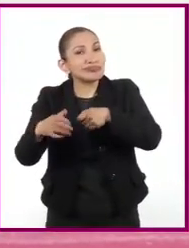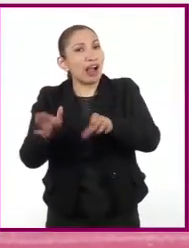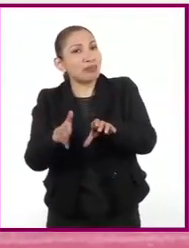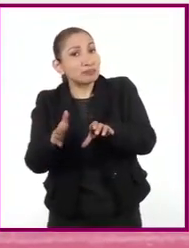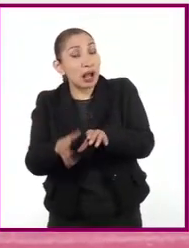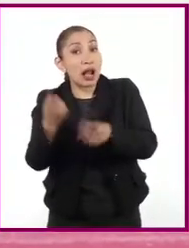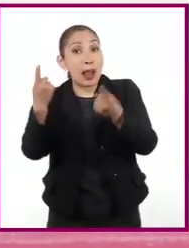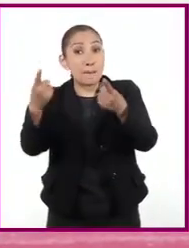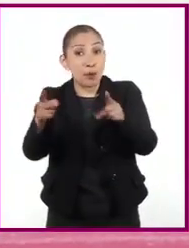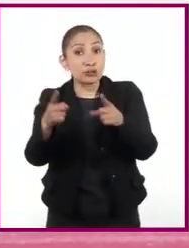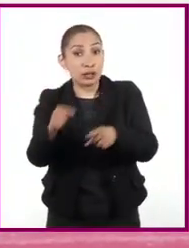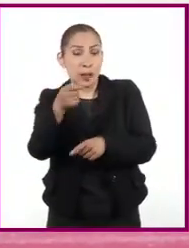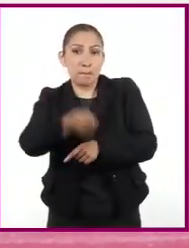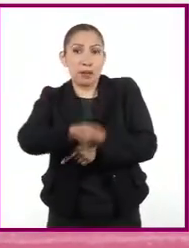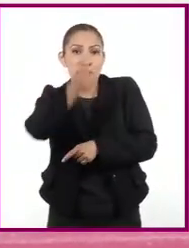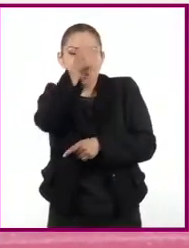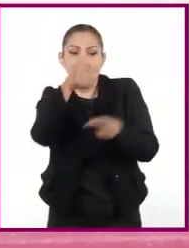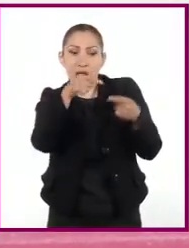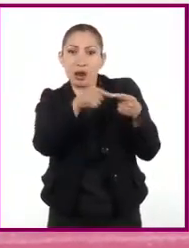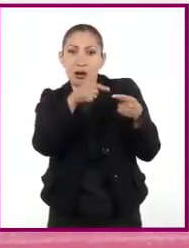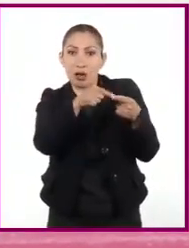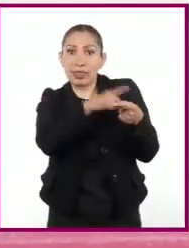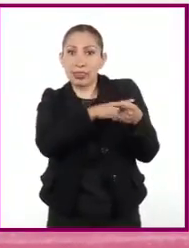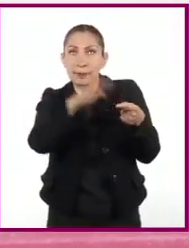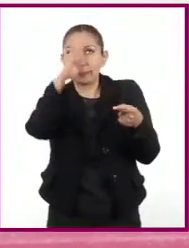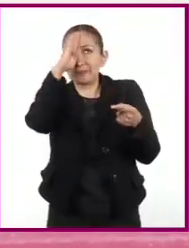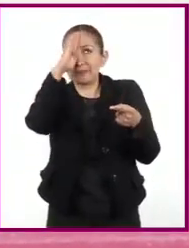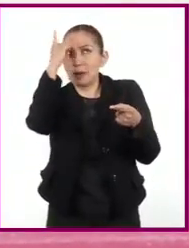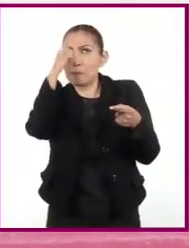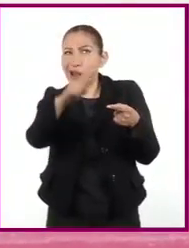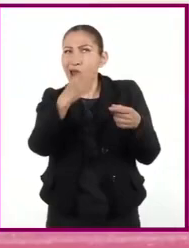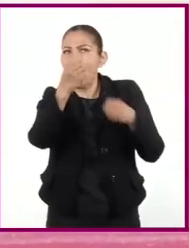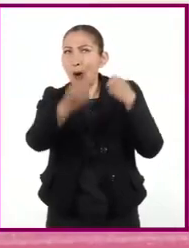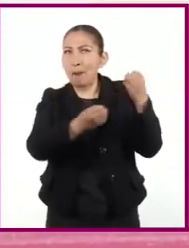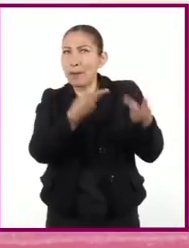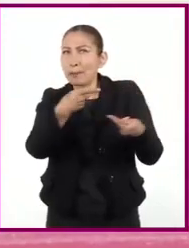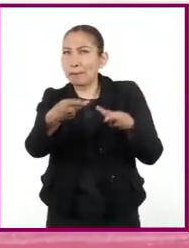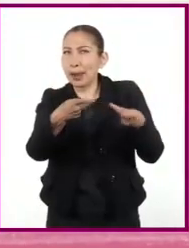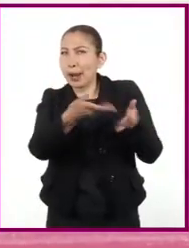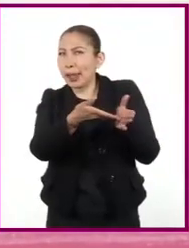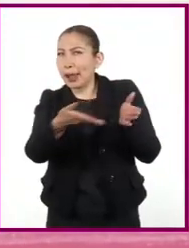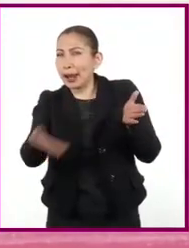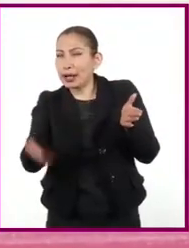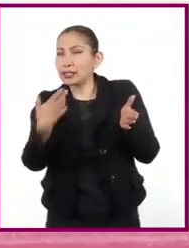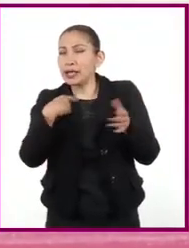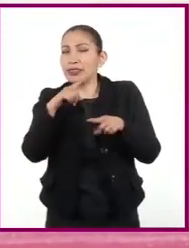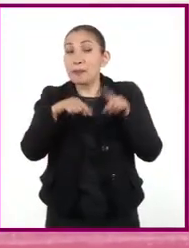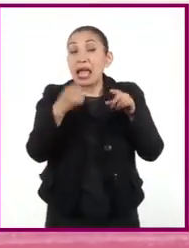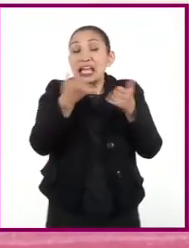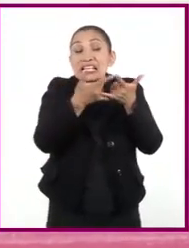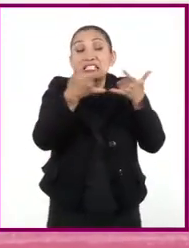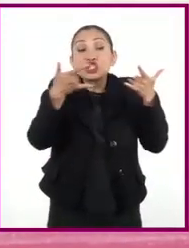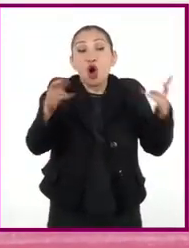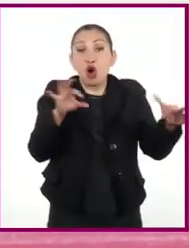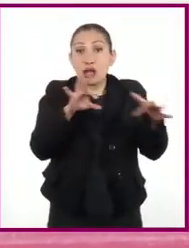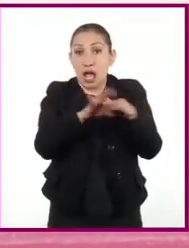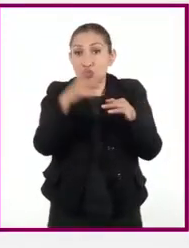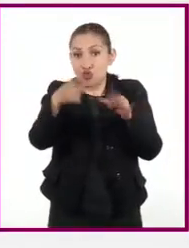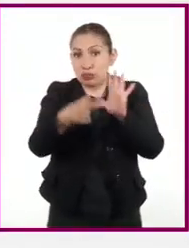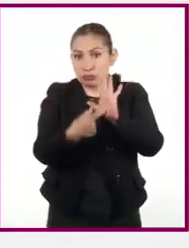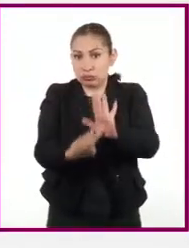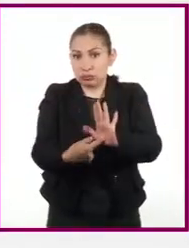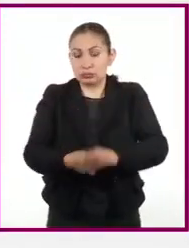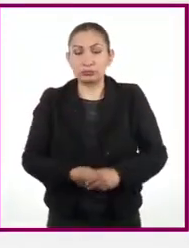La música es el primer elemento en el que deben pensar para su obra y debe ser acorde a la historia que van a contar.